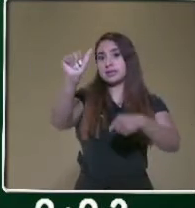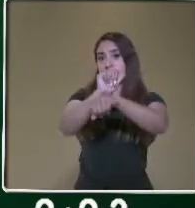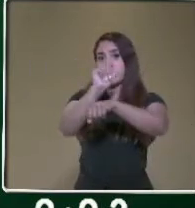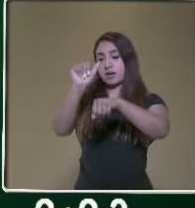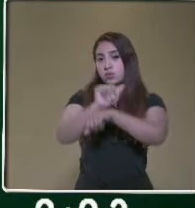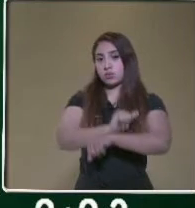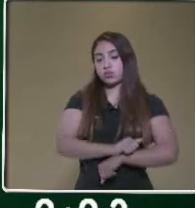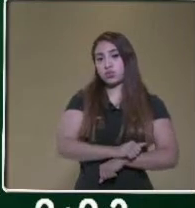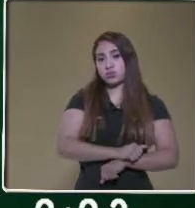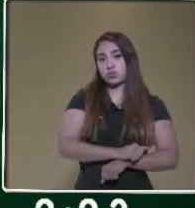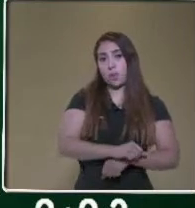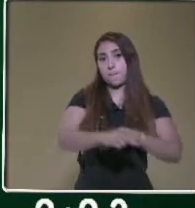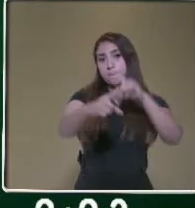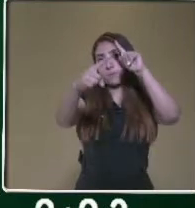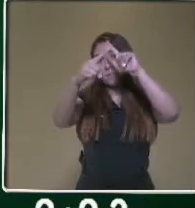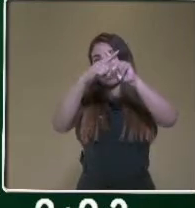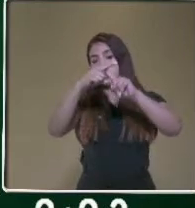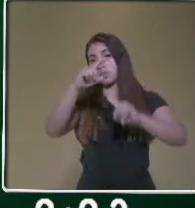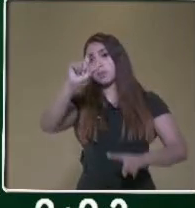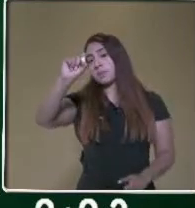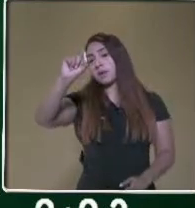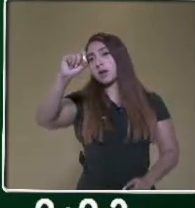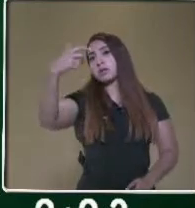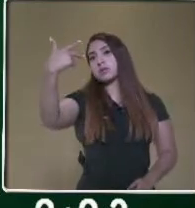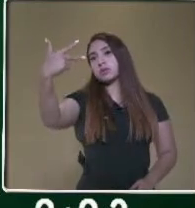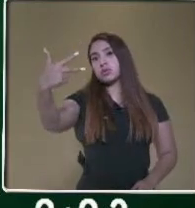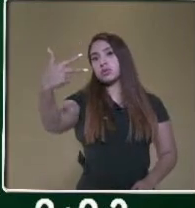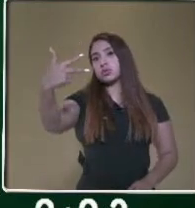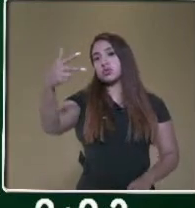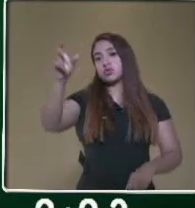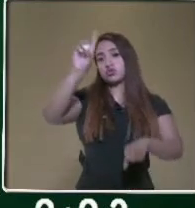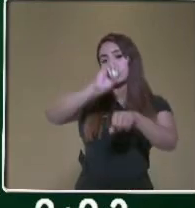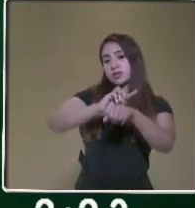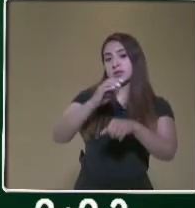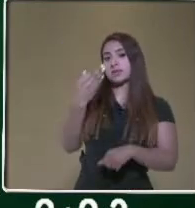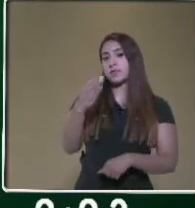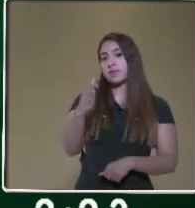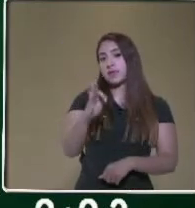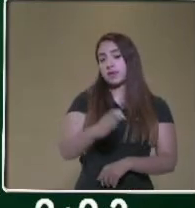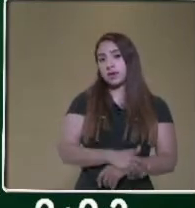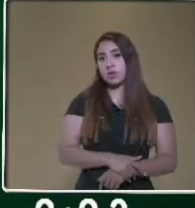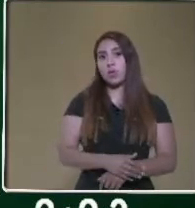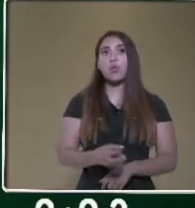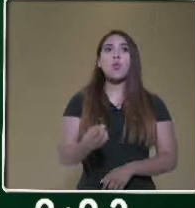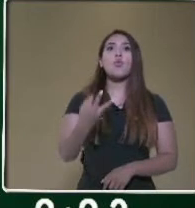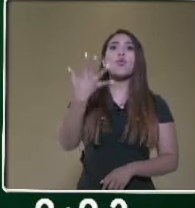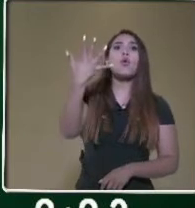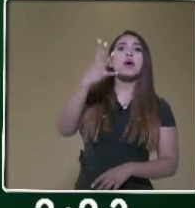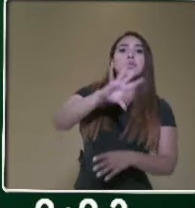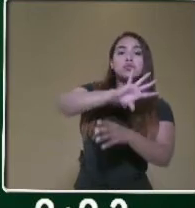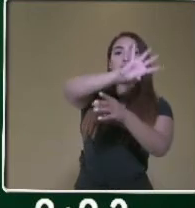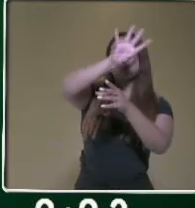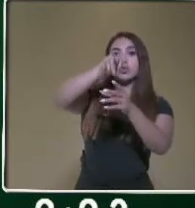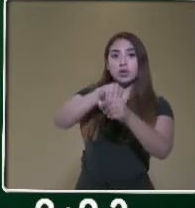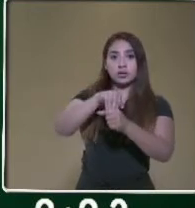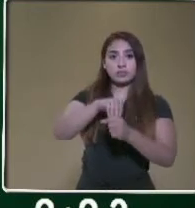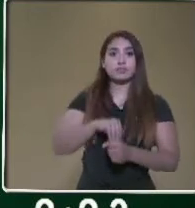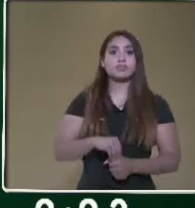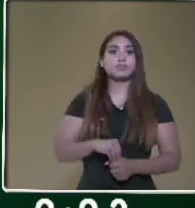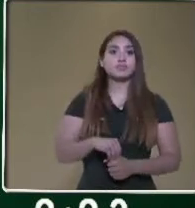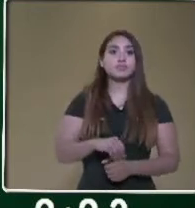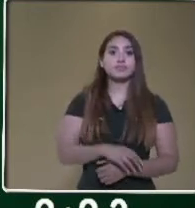por 28 días que tiene el mes de febrero. Porque queremos saber cuánto se produjo en el mes de febrero.